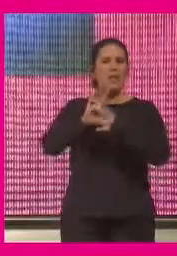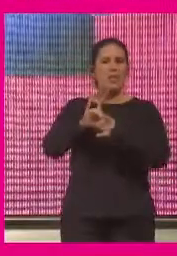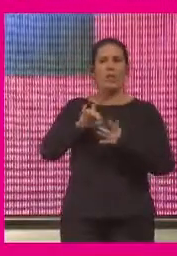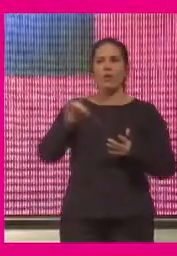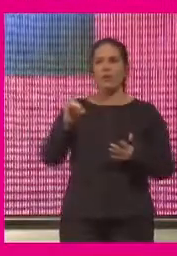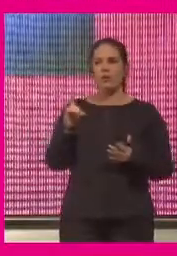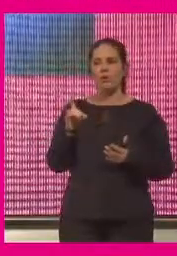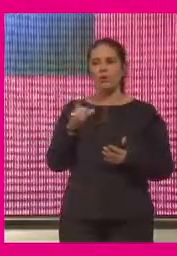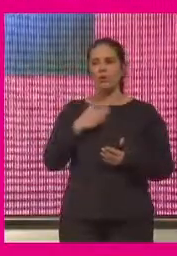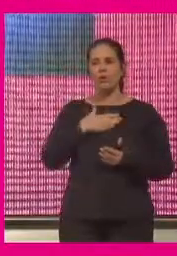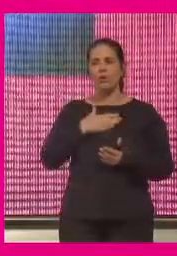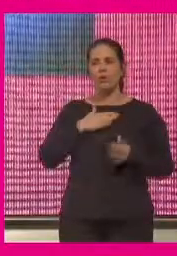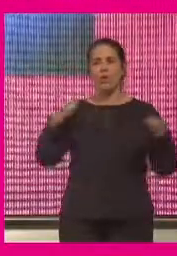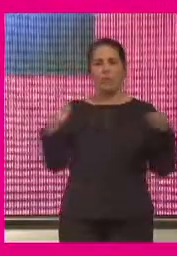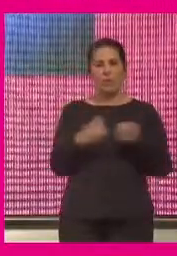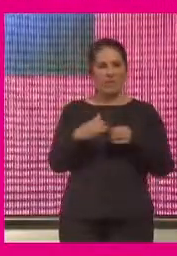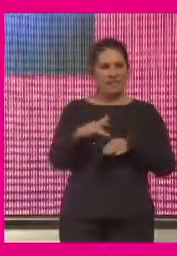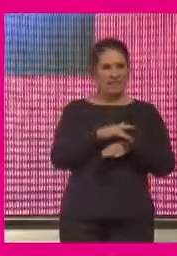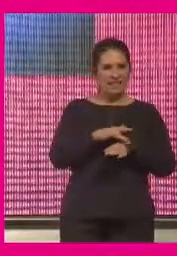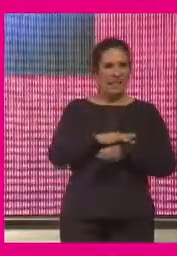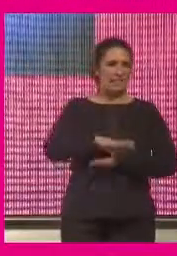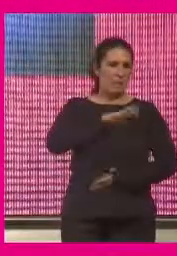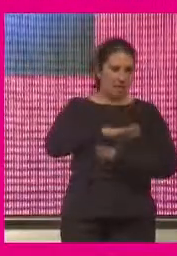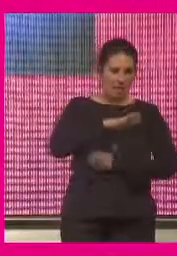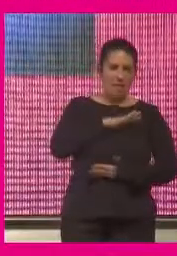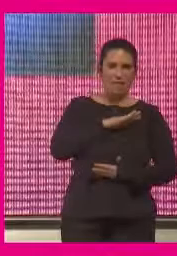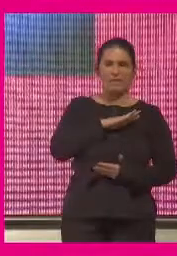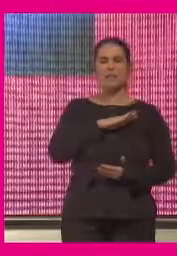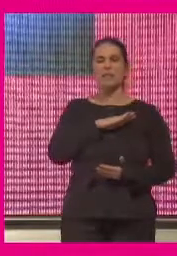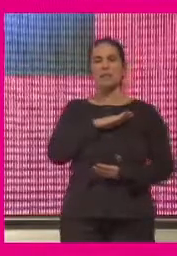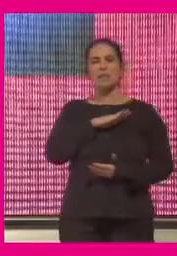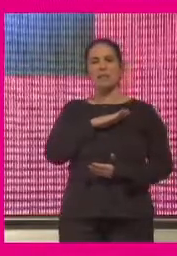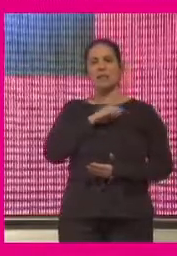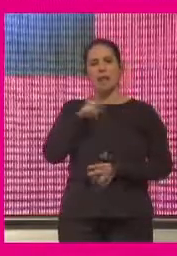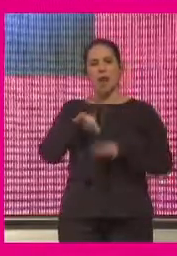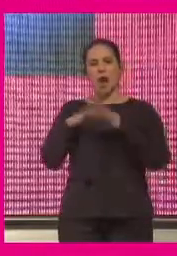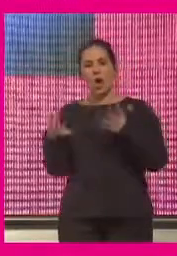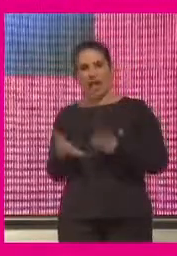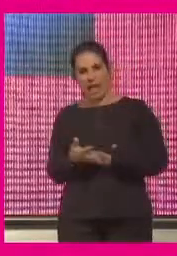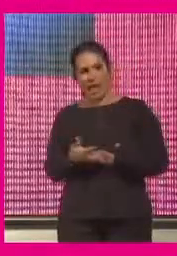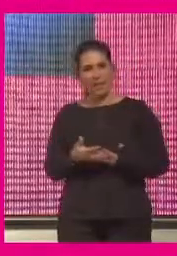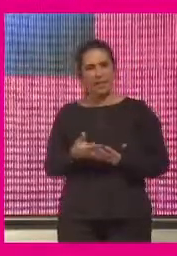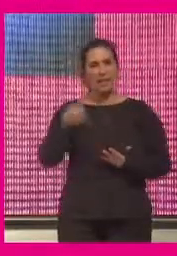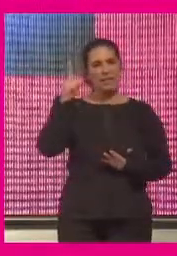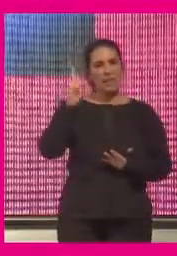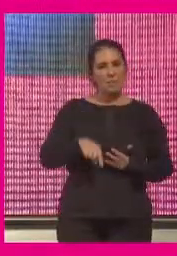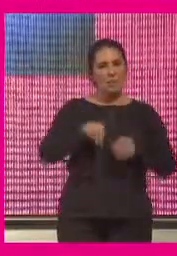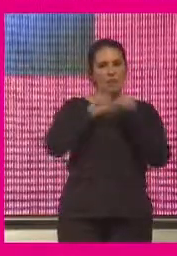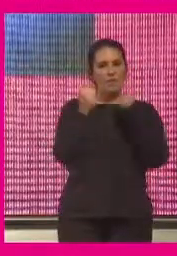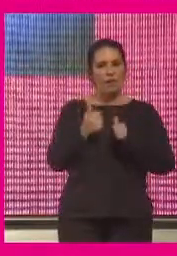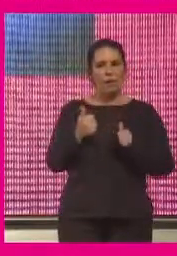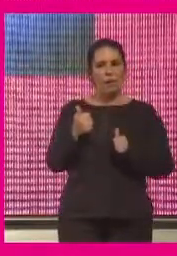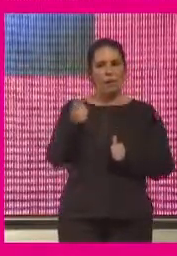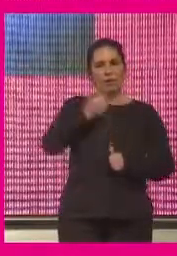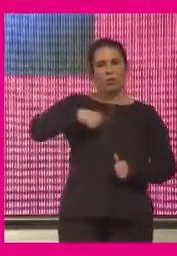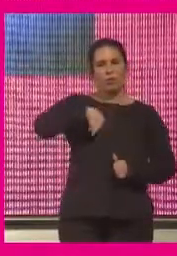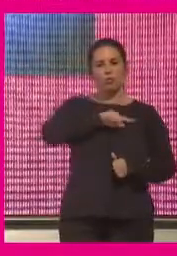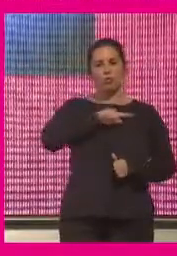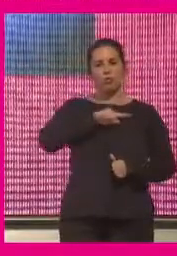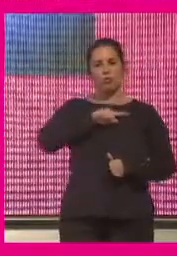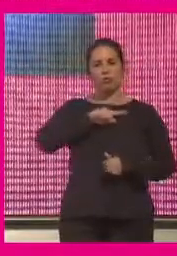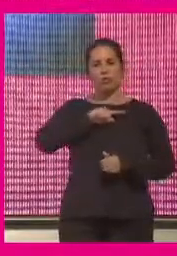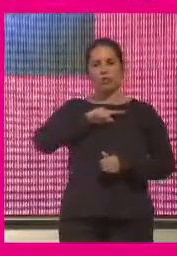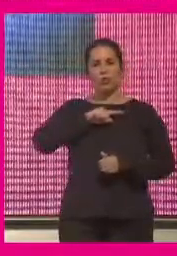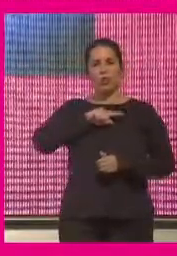las competencias digitales y pues poner a disposición nuevos métodos online y también cambiar la manera en que estamos enseñando las